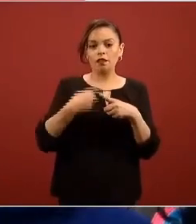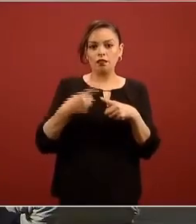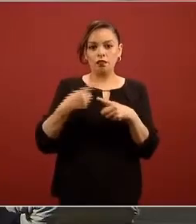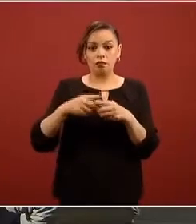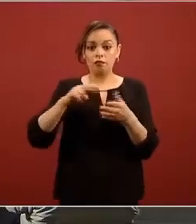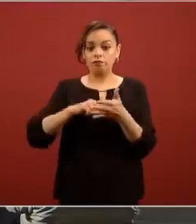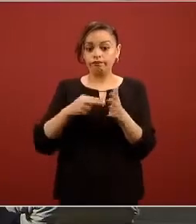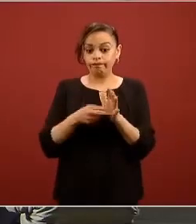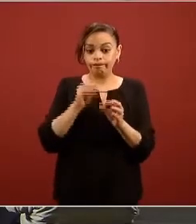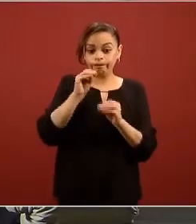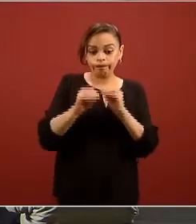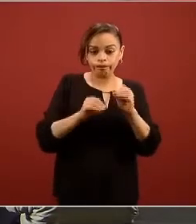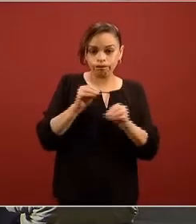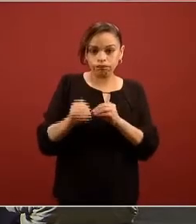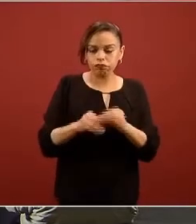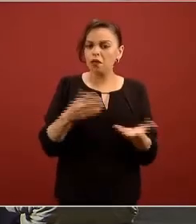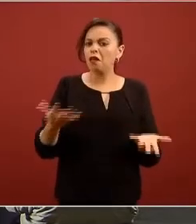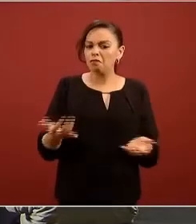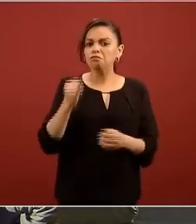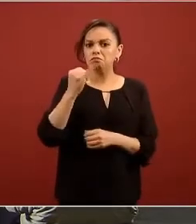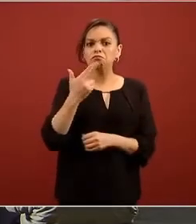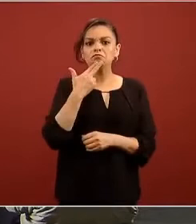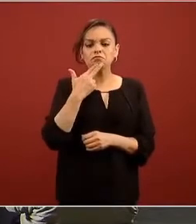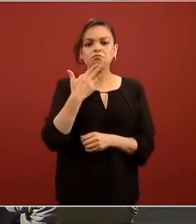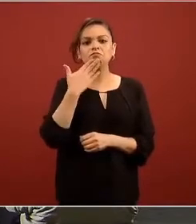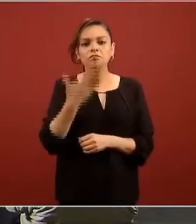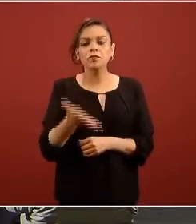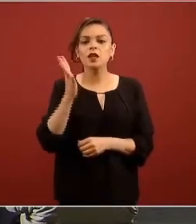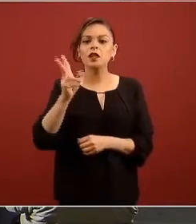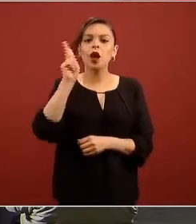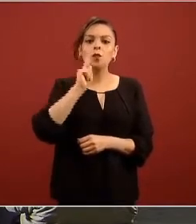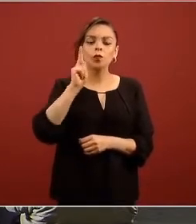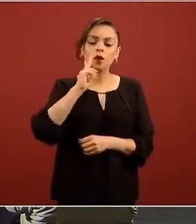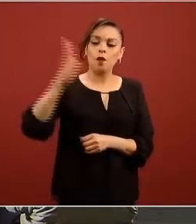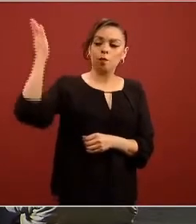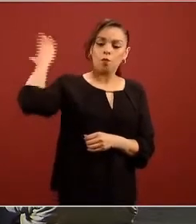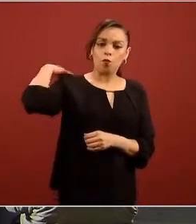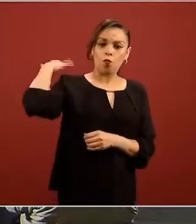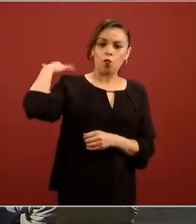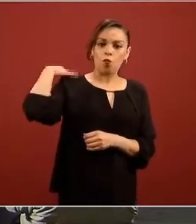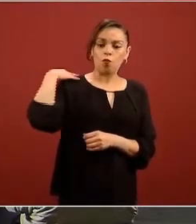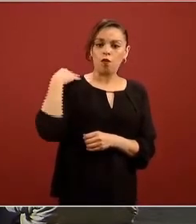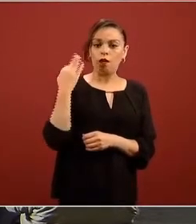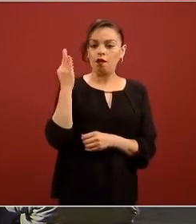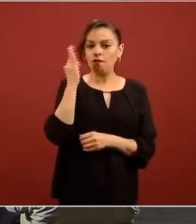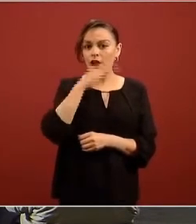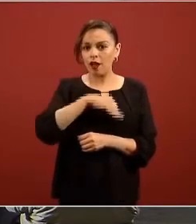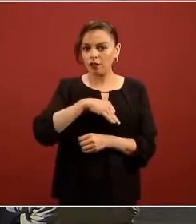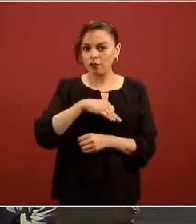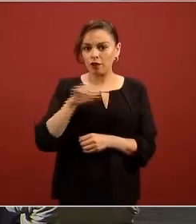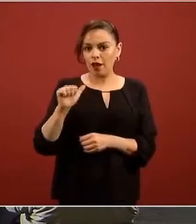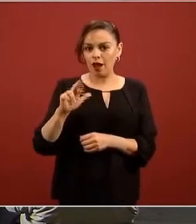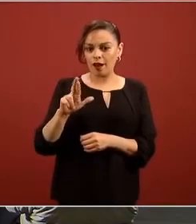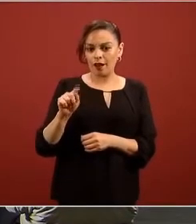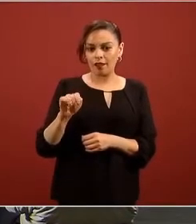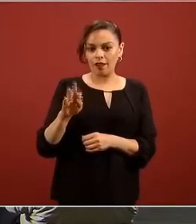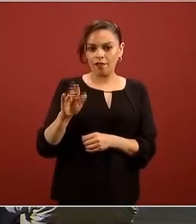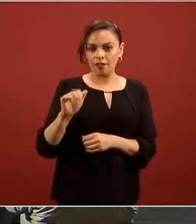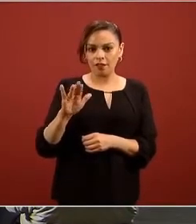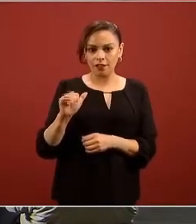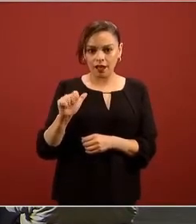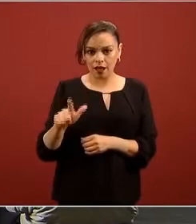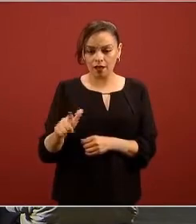muy buenos resultados se han hecho pruebas en pulmón artificial y otros mecanismos de prueba